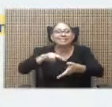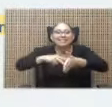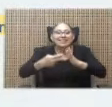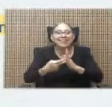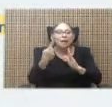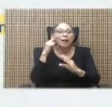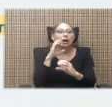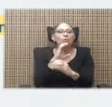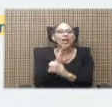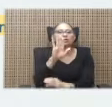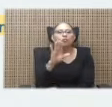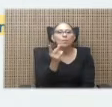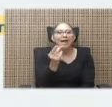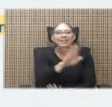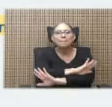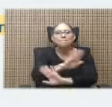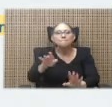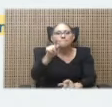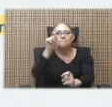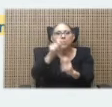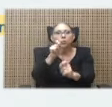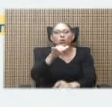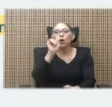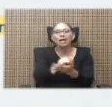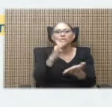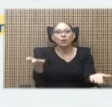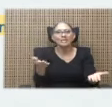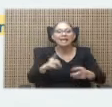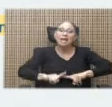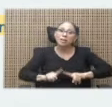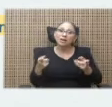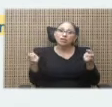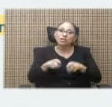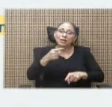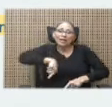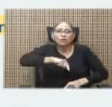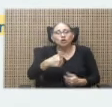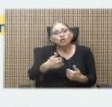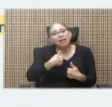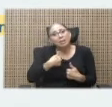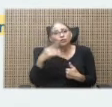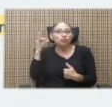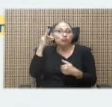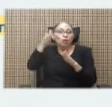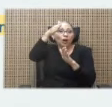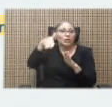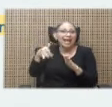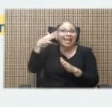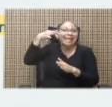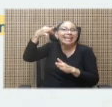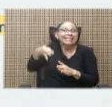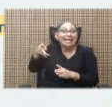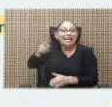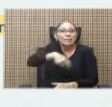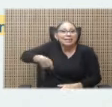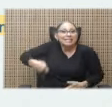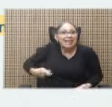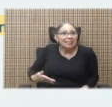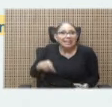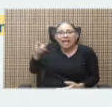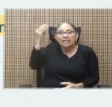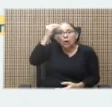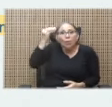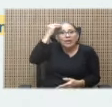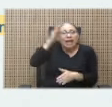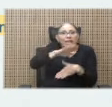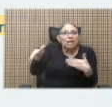cuidar su plata. Punto. Eso es. Pero resulta que tenemos una Contralora que se cree presidente, opina de